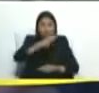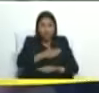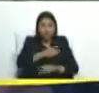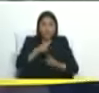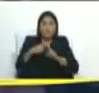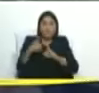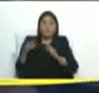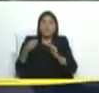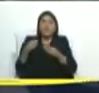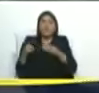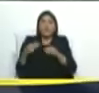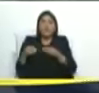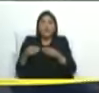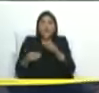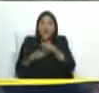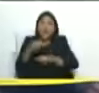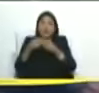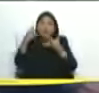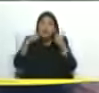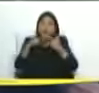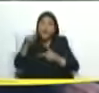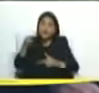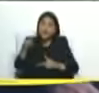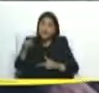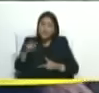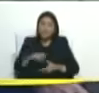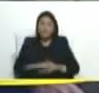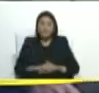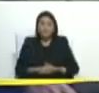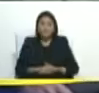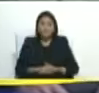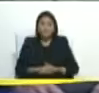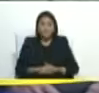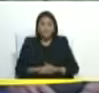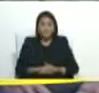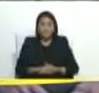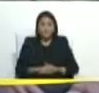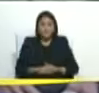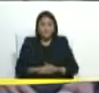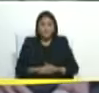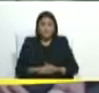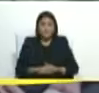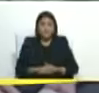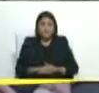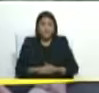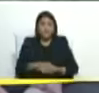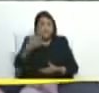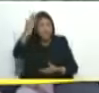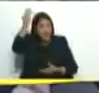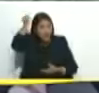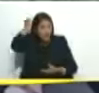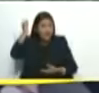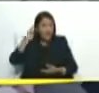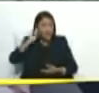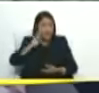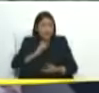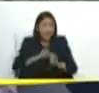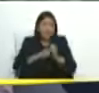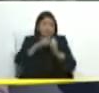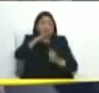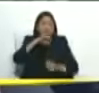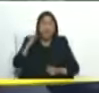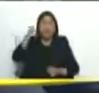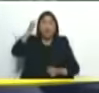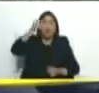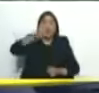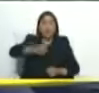construida por el comandante Chávez desde Miranda desde Bolívar y desde los